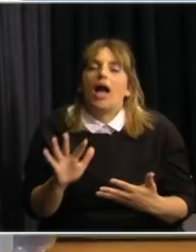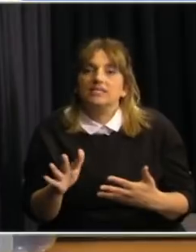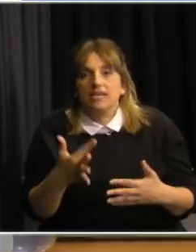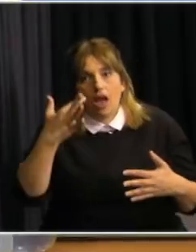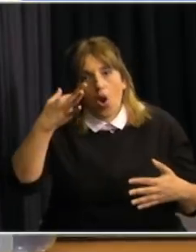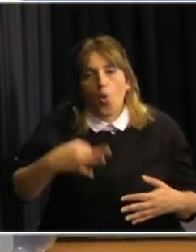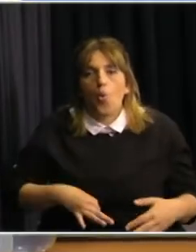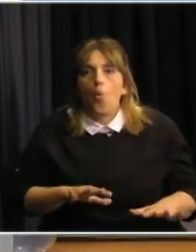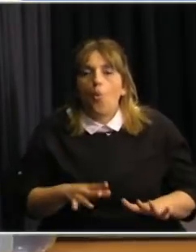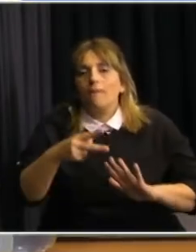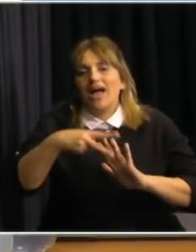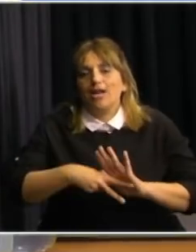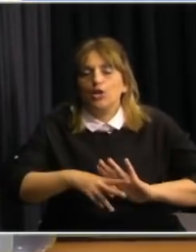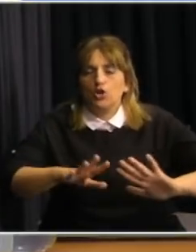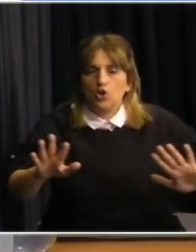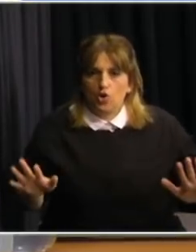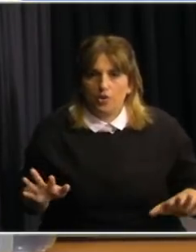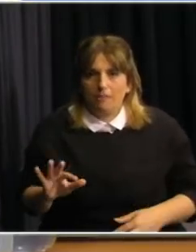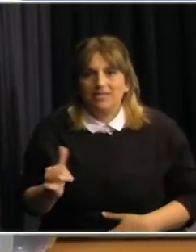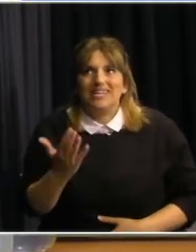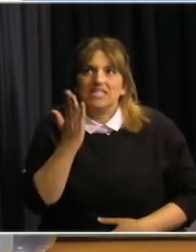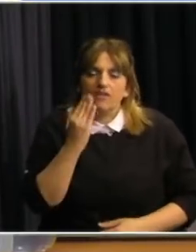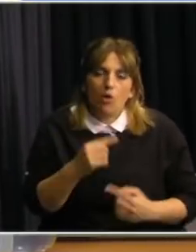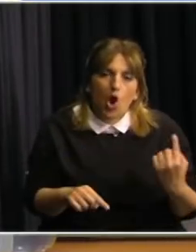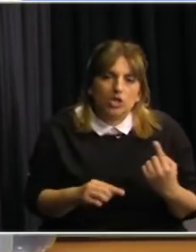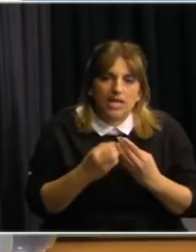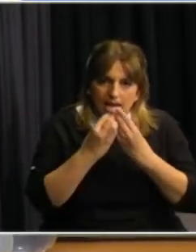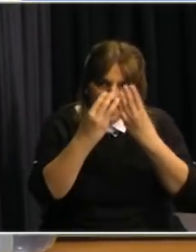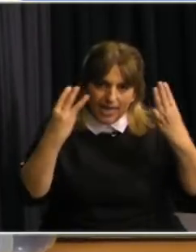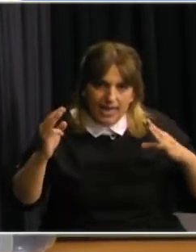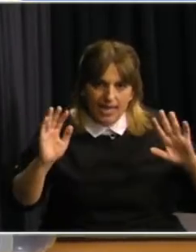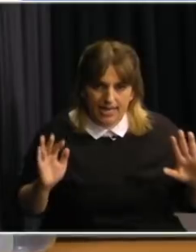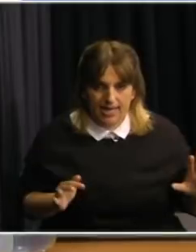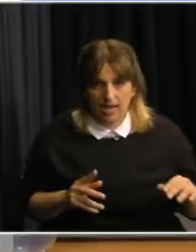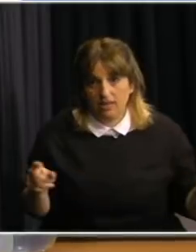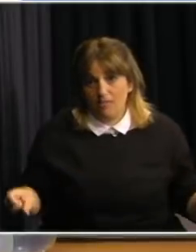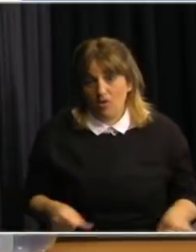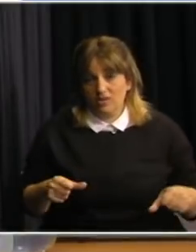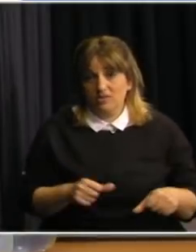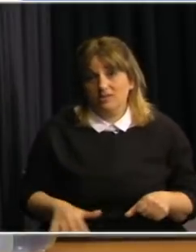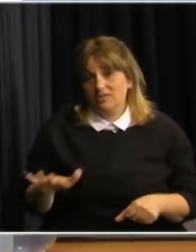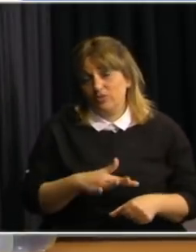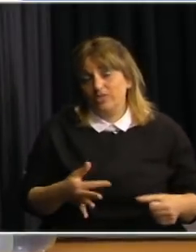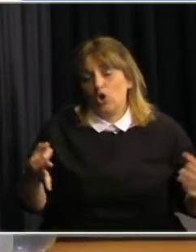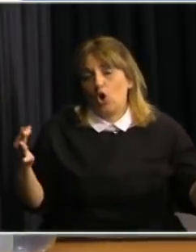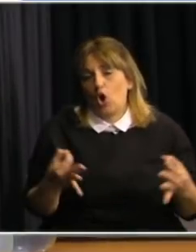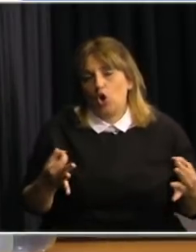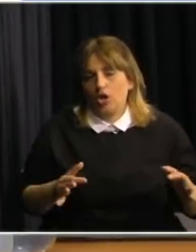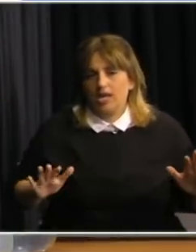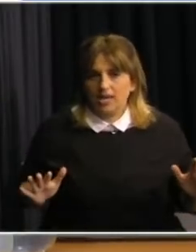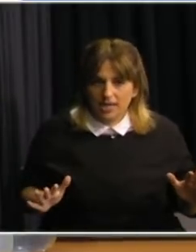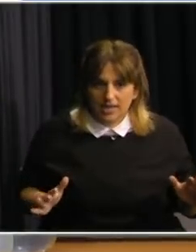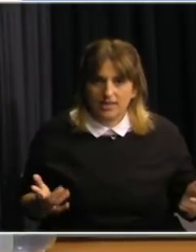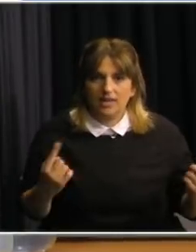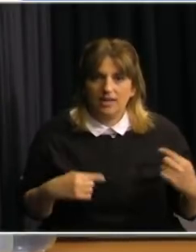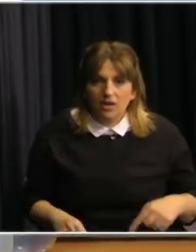cumplan las normas ya tenemos las pautas generales tenemos que aplicarlas a las situaciones concretas con el sentido común